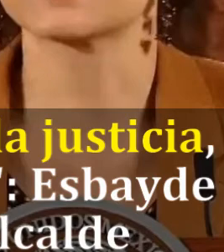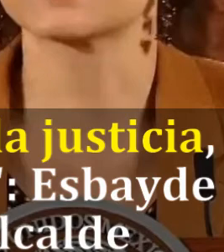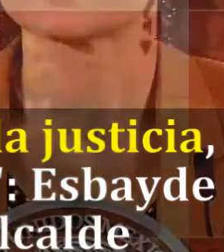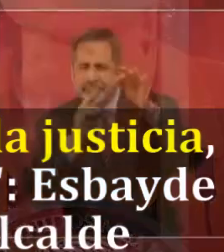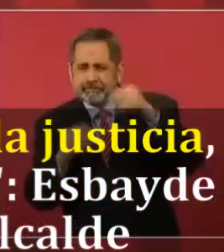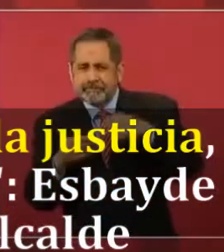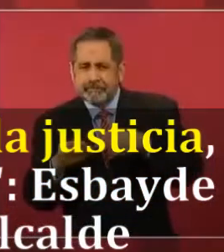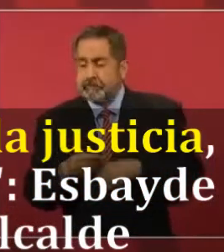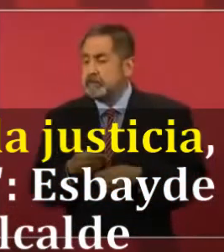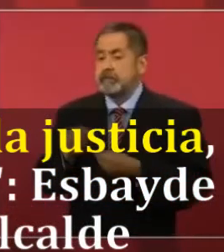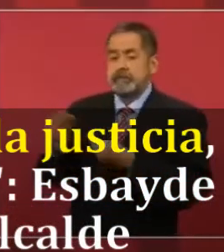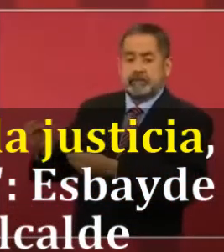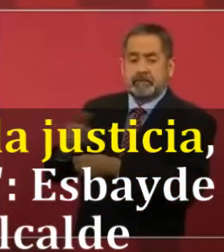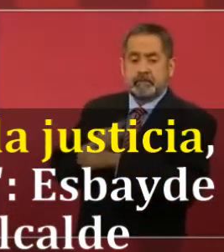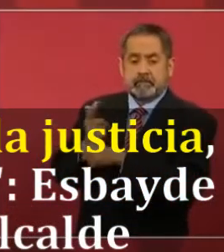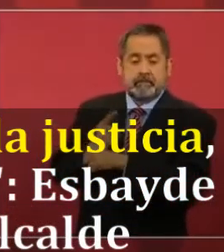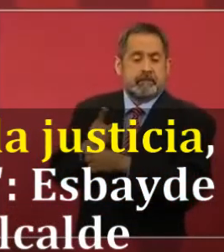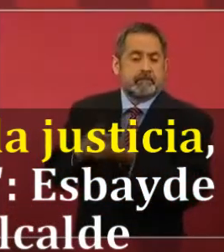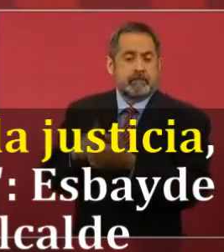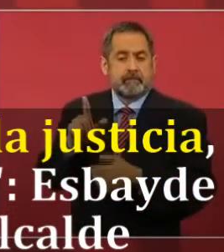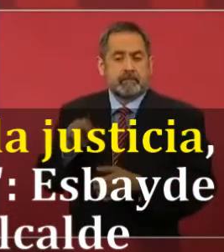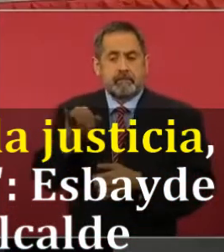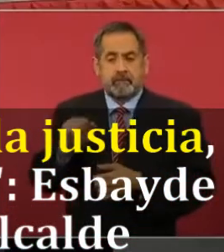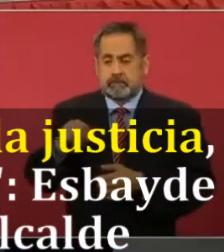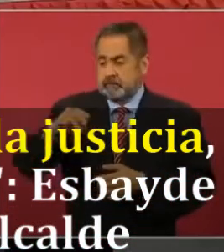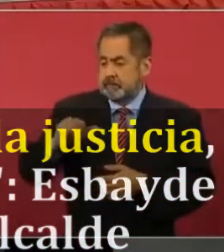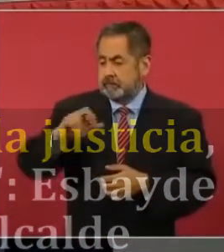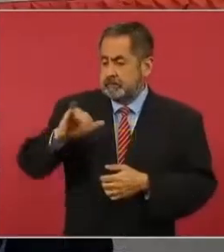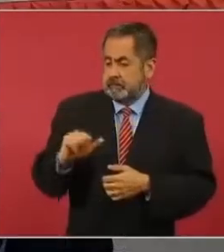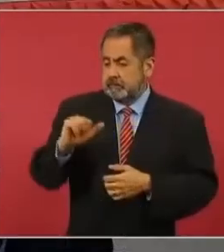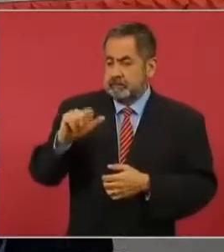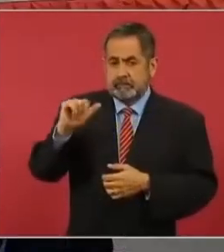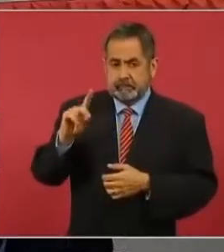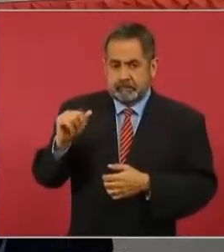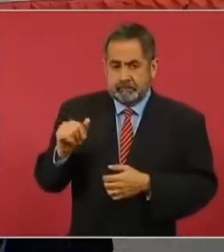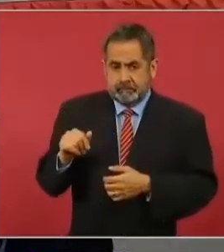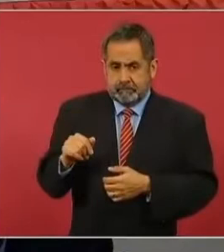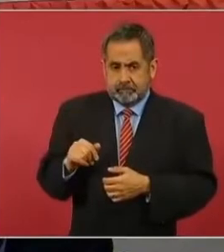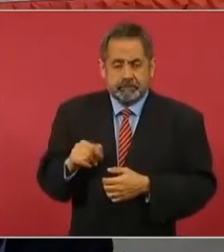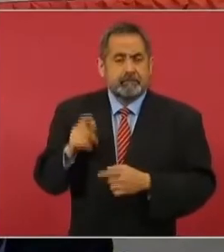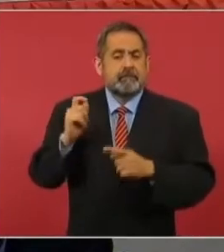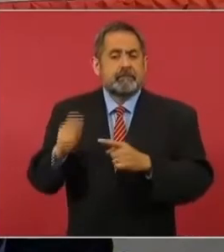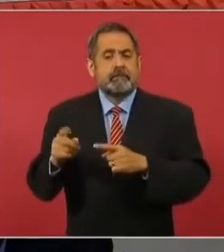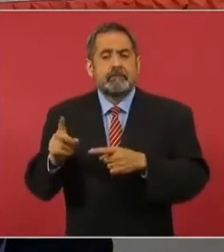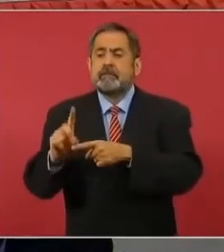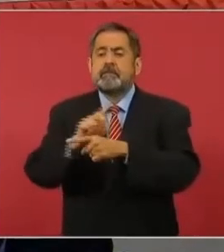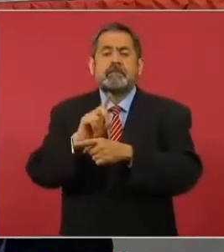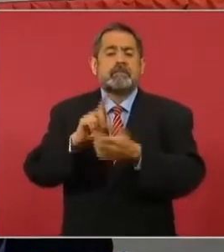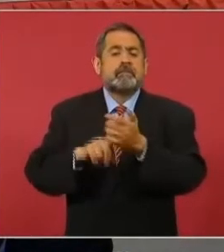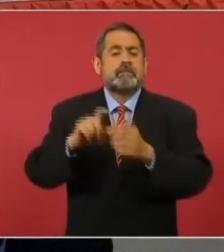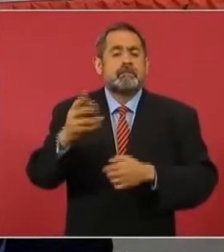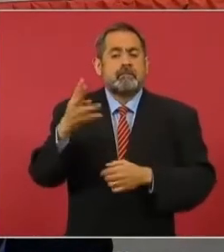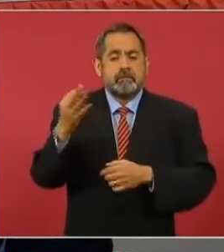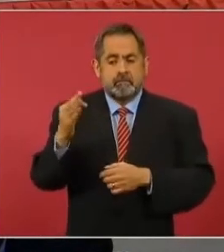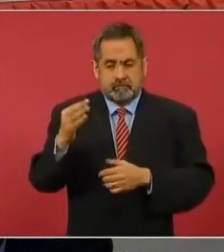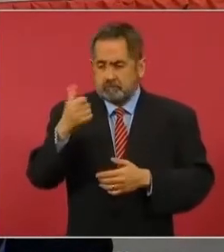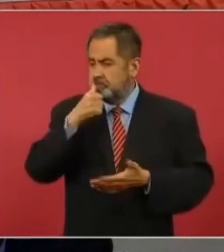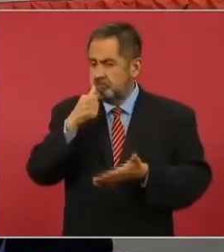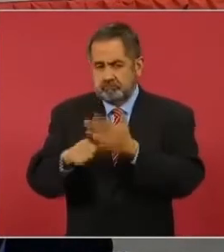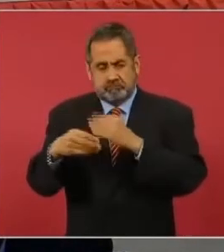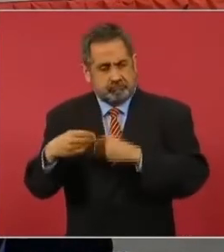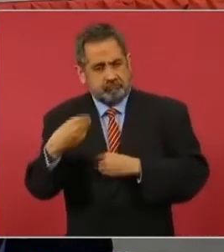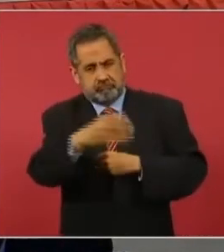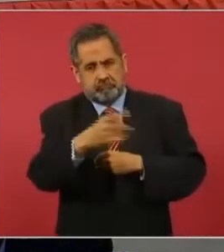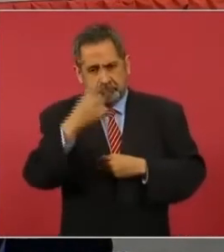Le entrego esto a la licenciada Luisa María Alcalde que desde el 24 de febrero se le hizo llegar